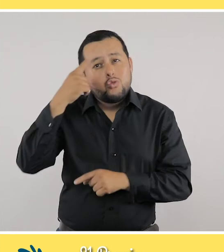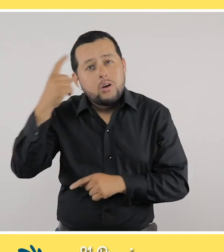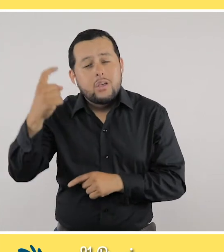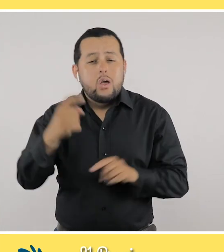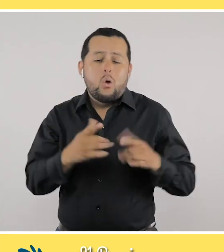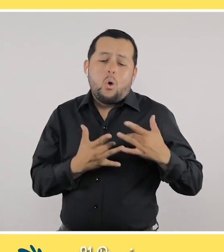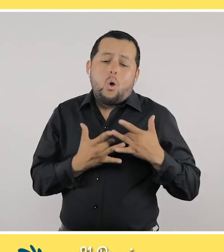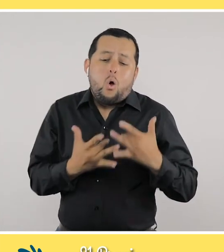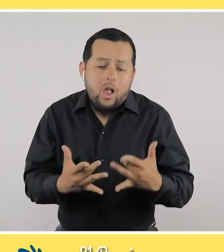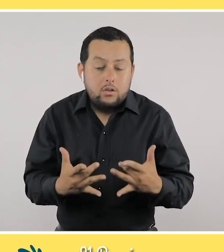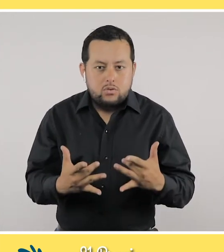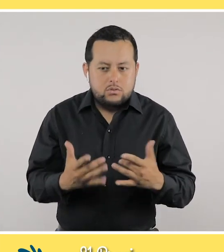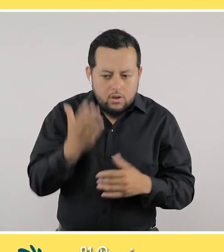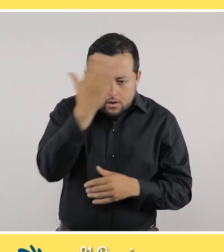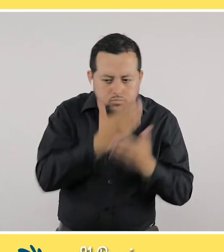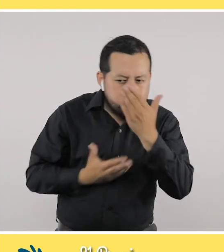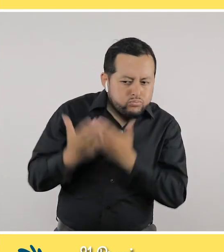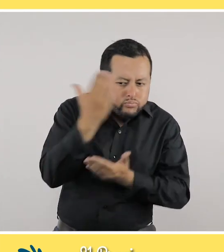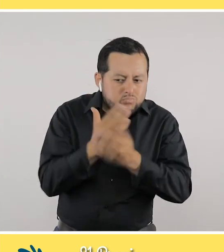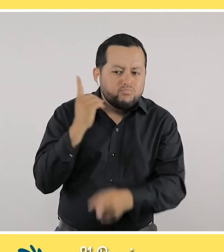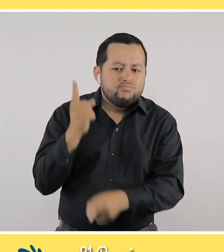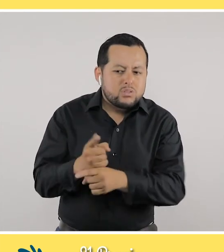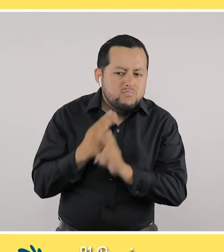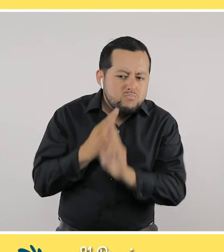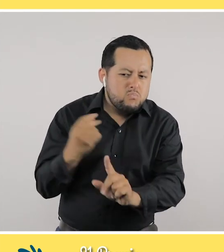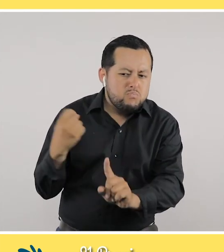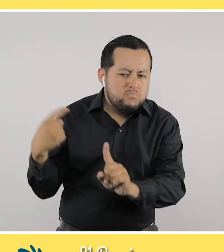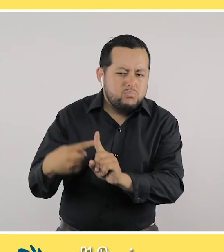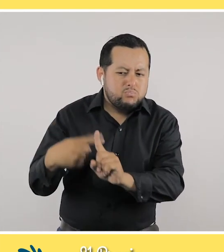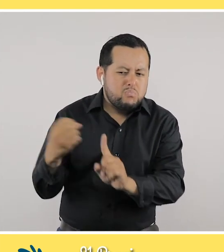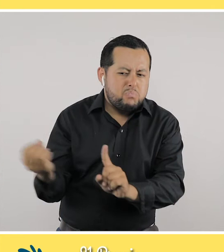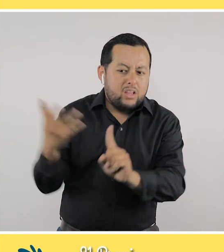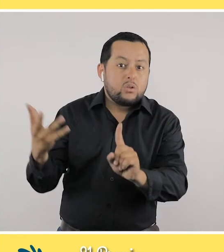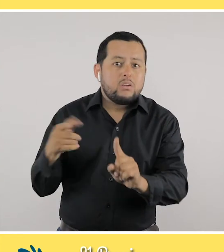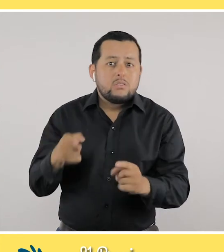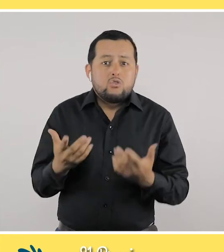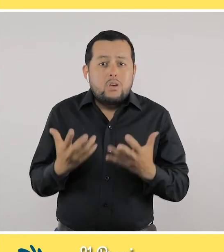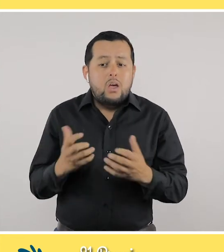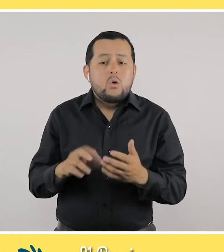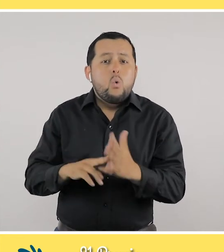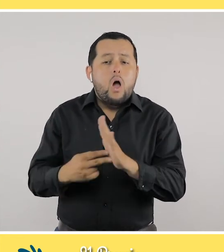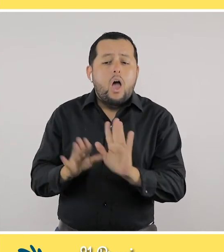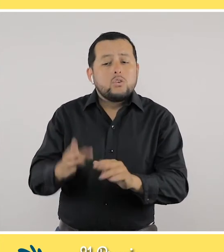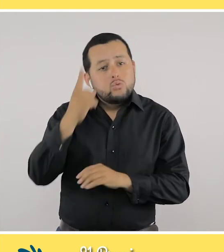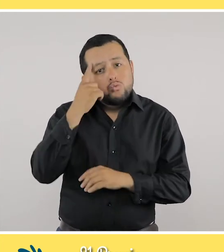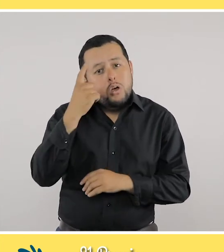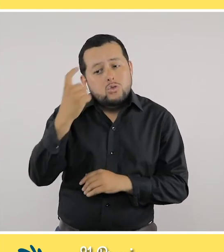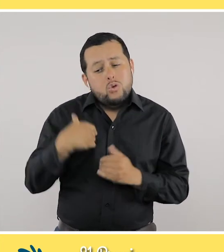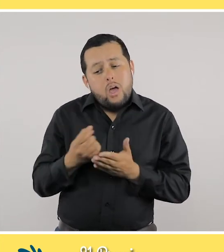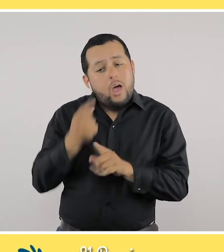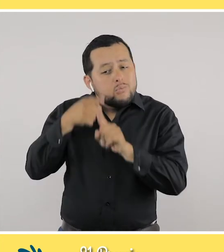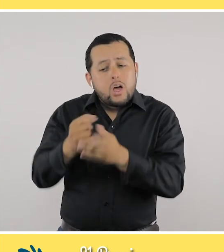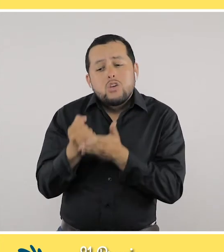No solo es soñar, no solo es un trabajo filantrópico, es un trabajo medible con indicadores, con resultados, porque yo quiero que esto no se